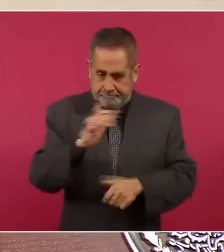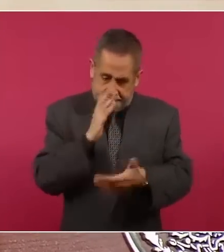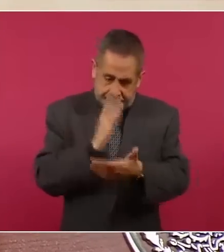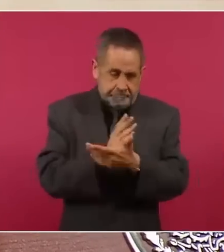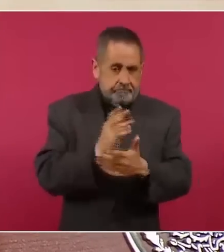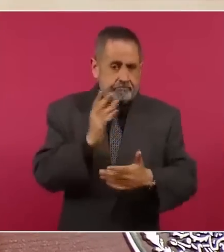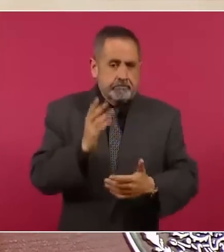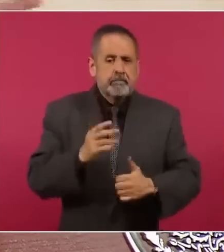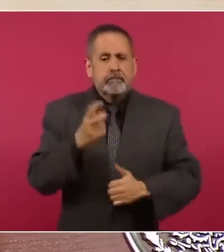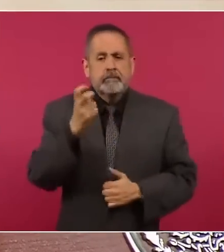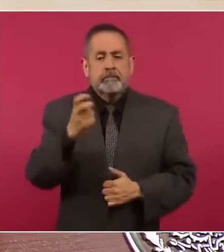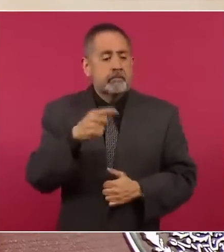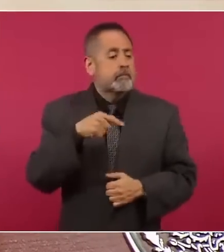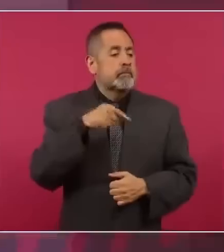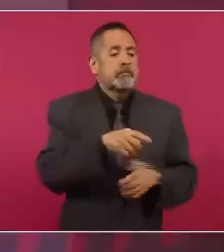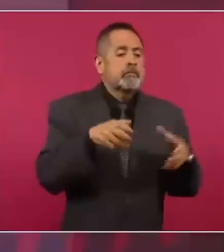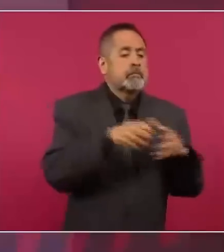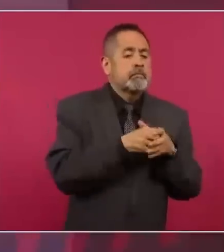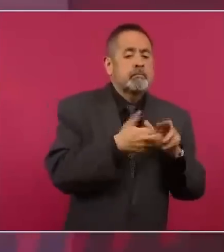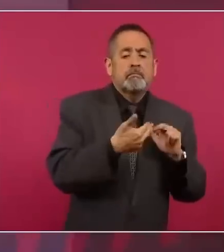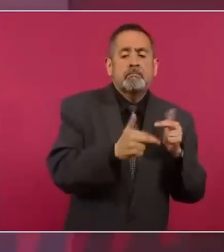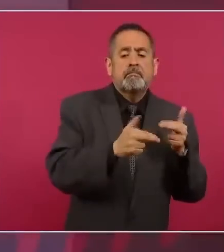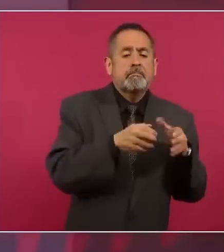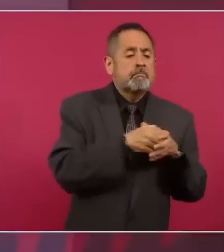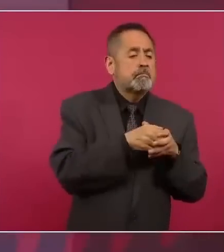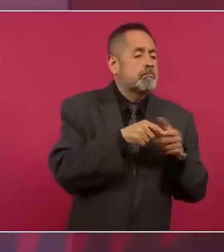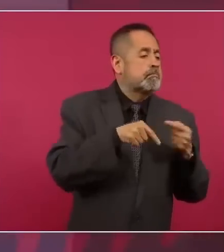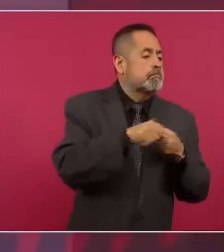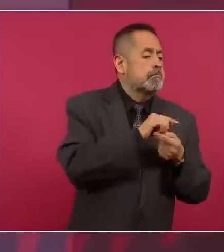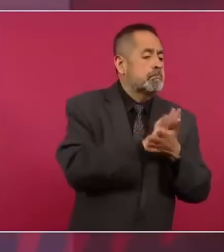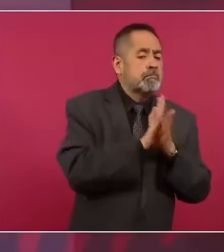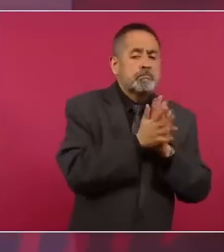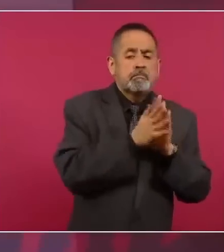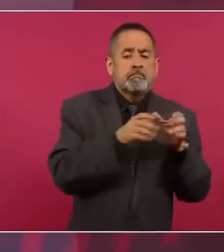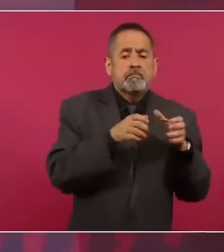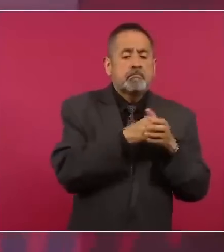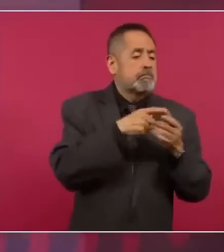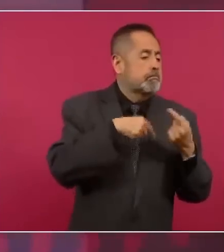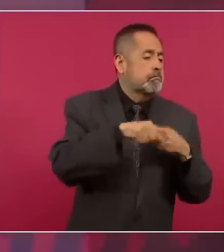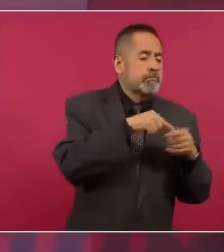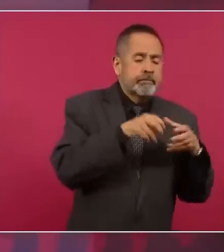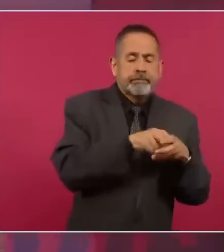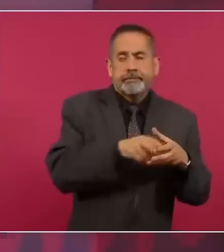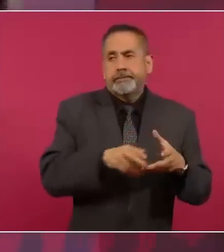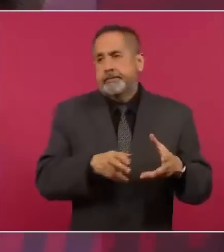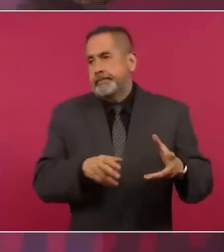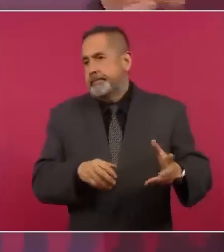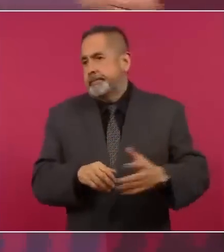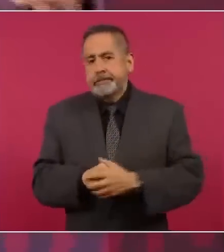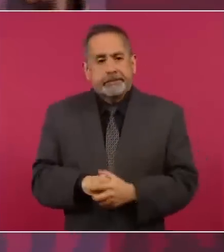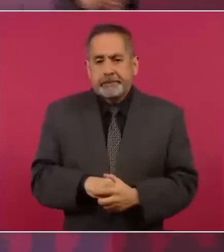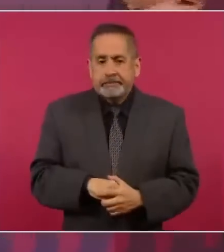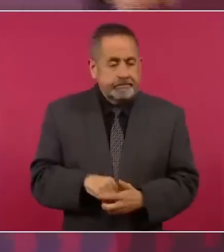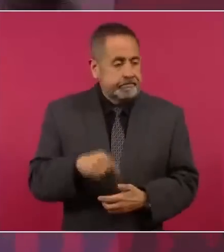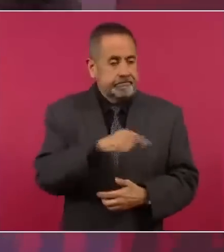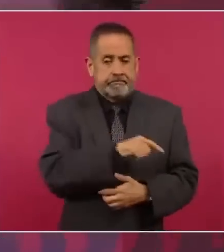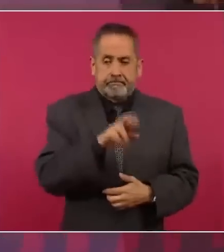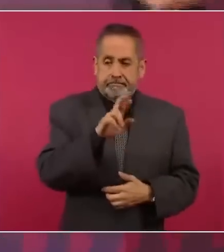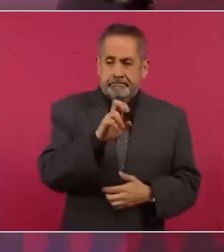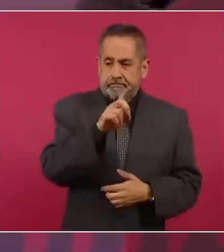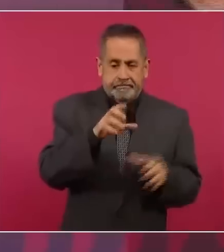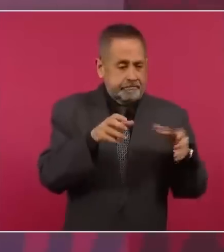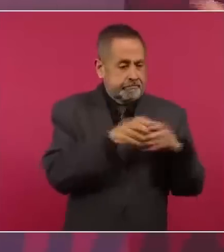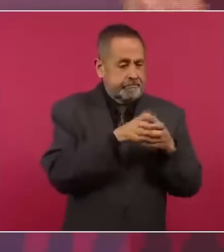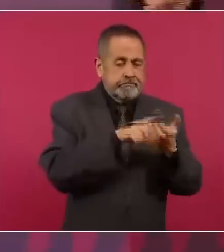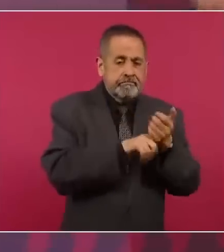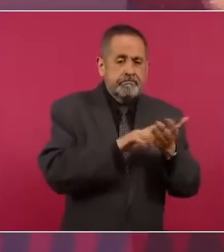Pero como están todos involucrados, es una red que tenían